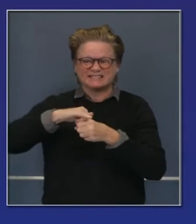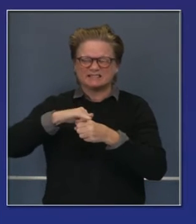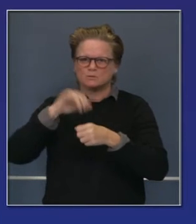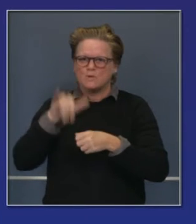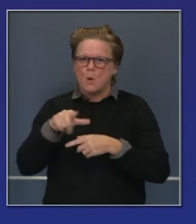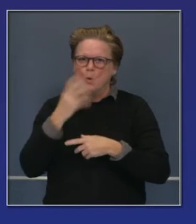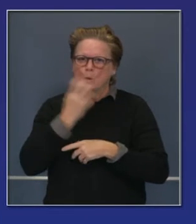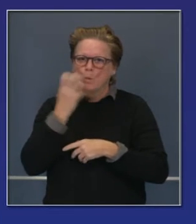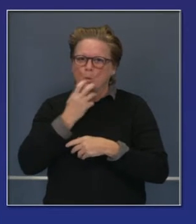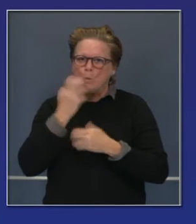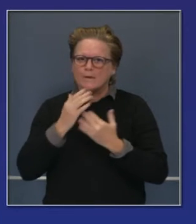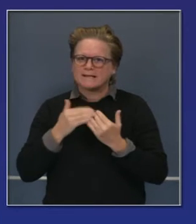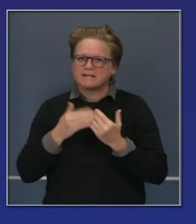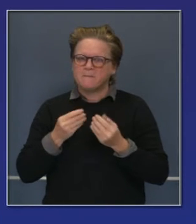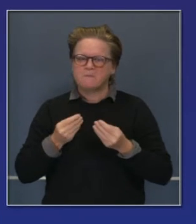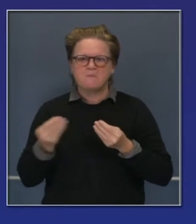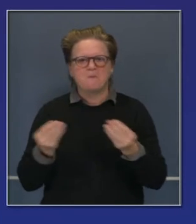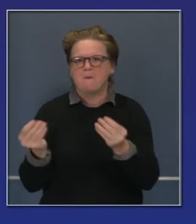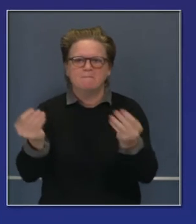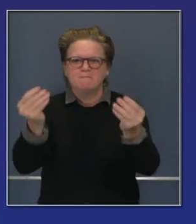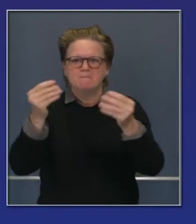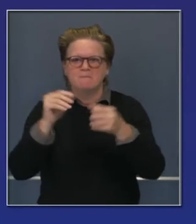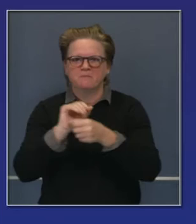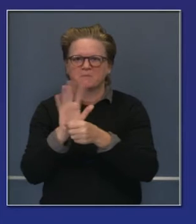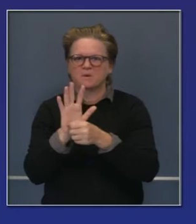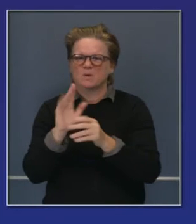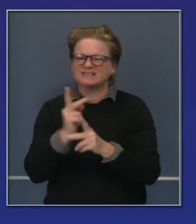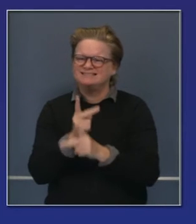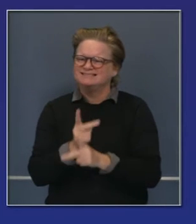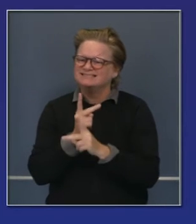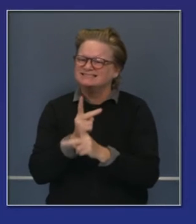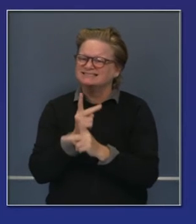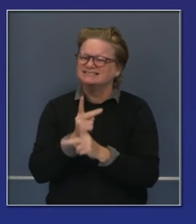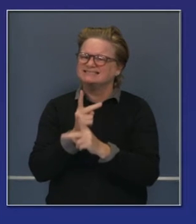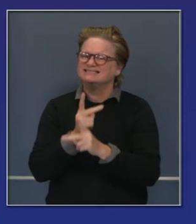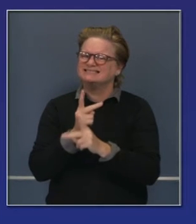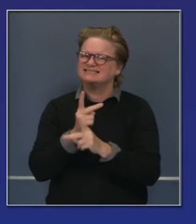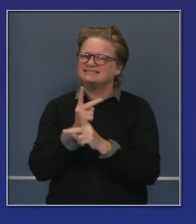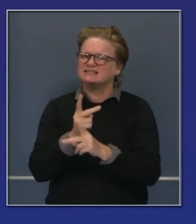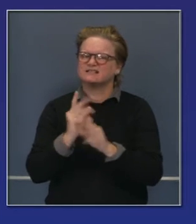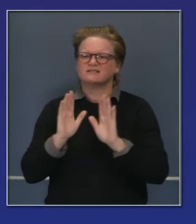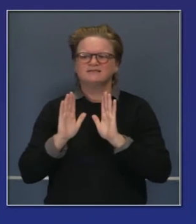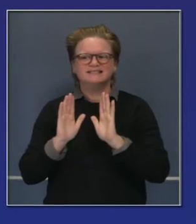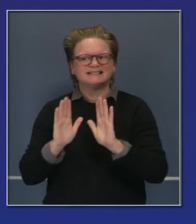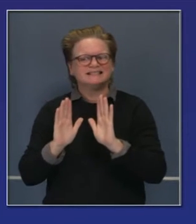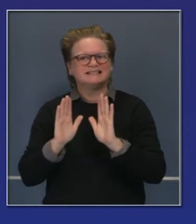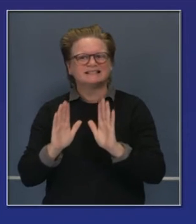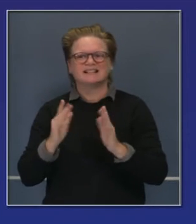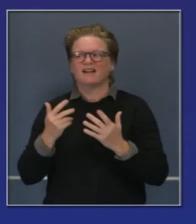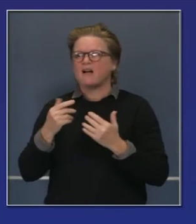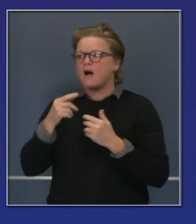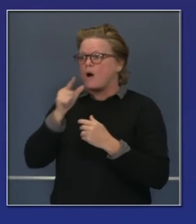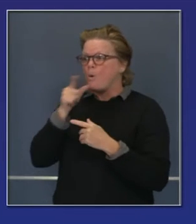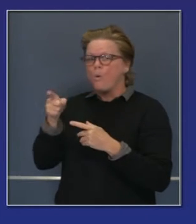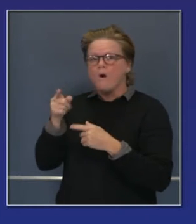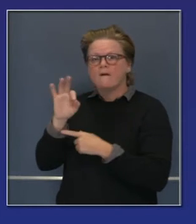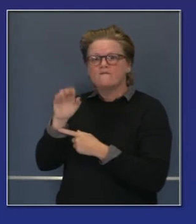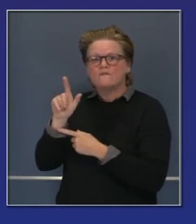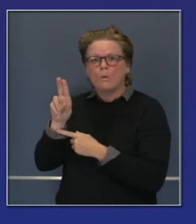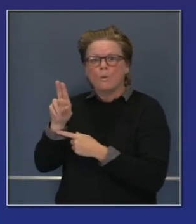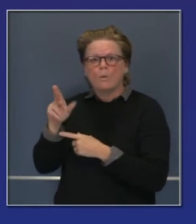las temperaturas bajar por este invierno y al ver a personas entrar a nuestros espacios domésticos con